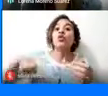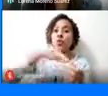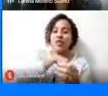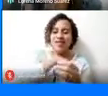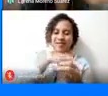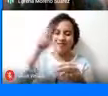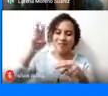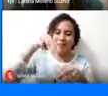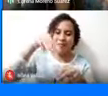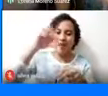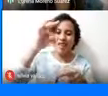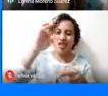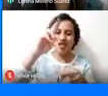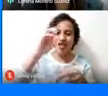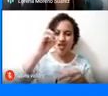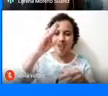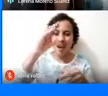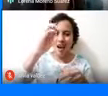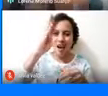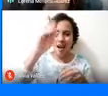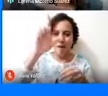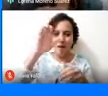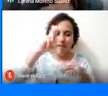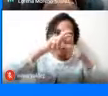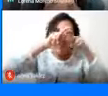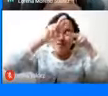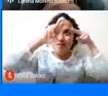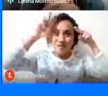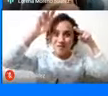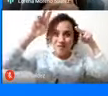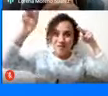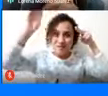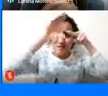cable y todo lo que se ha desarrollado en materia turística